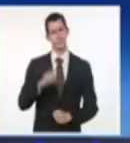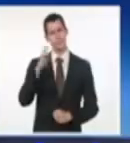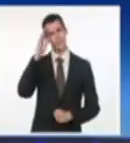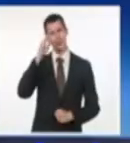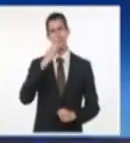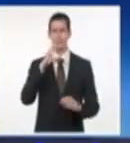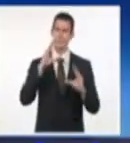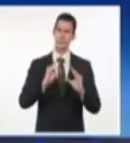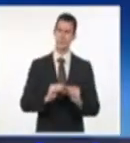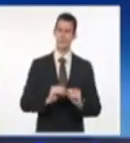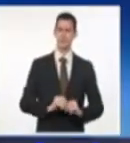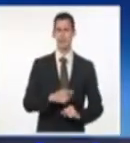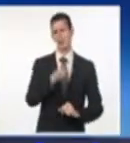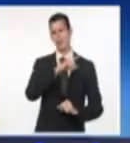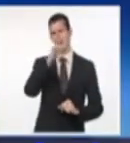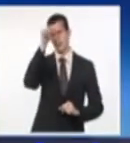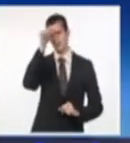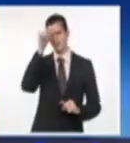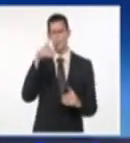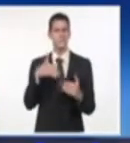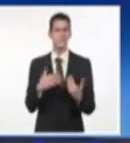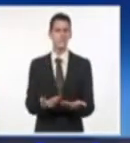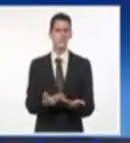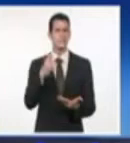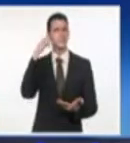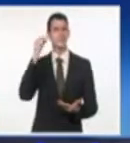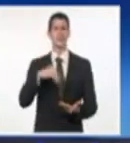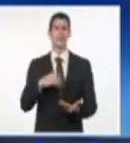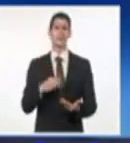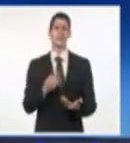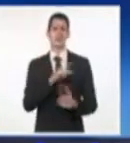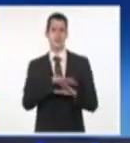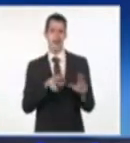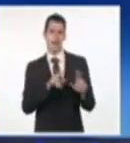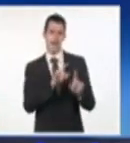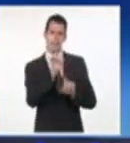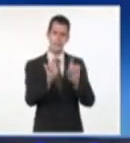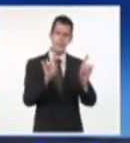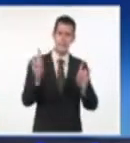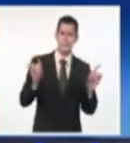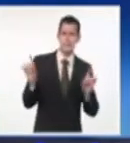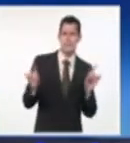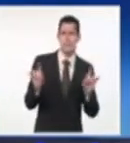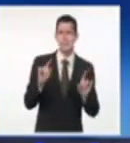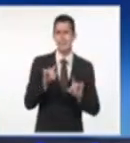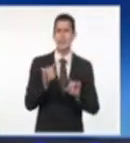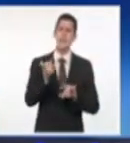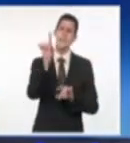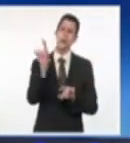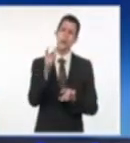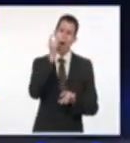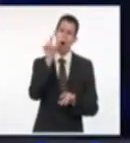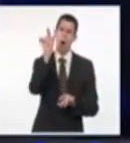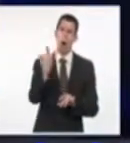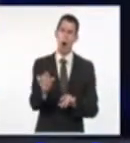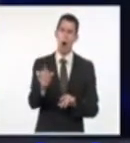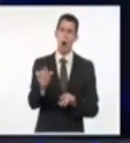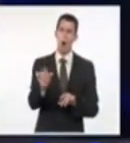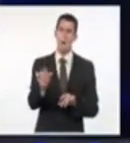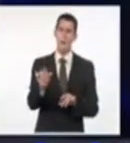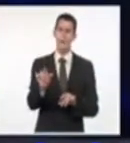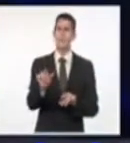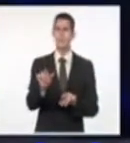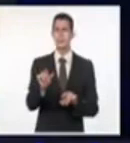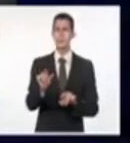Ayer domingo los resultados de los exámenes realizados al huelguista hablaron por sí solos.